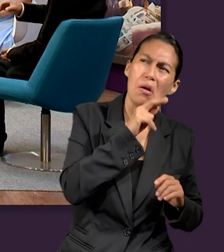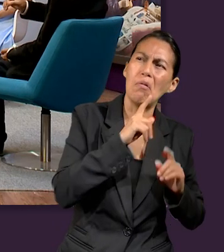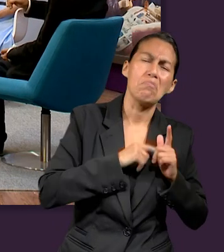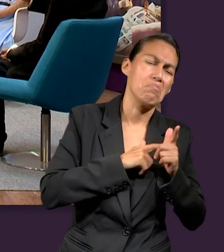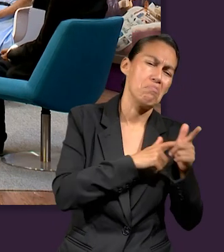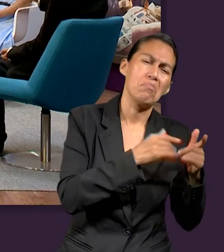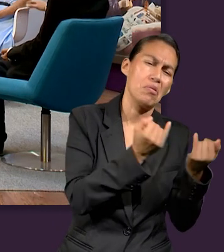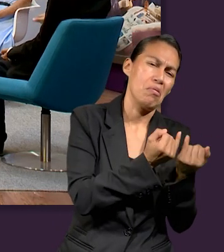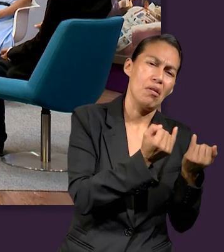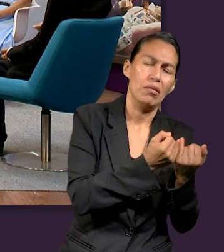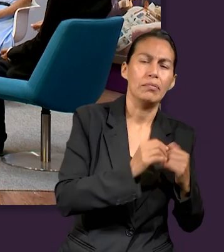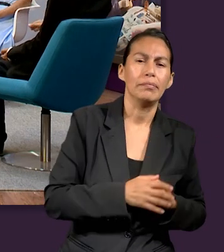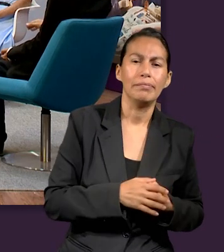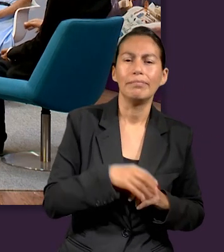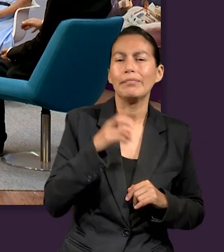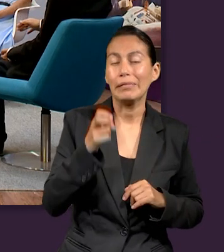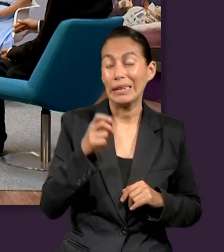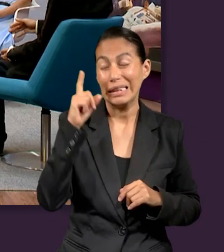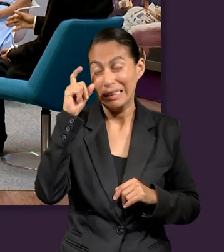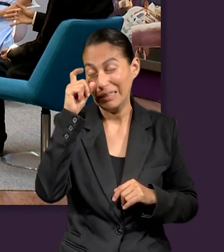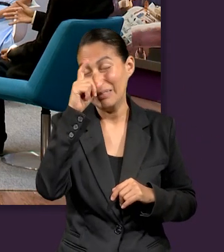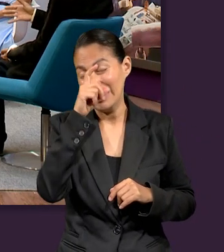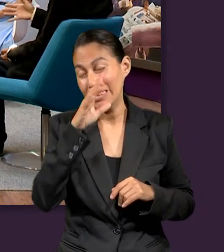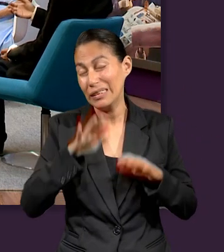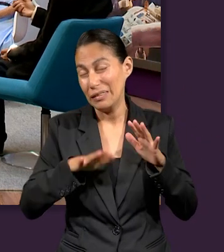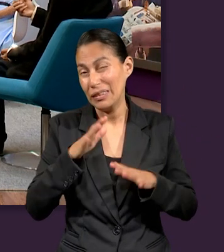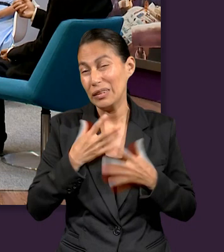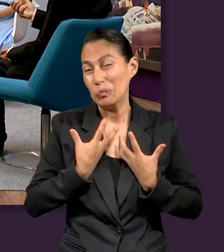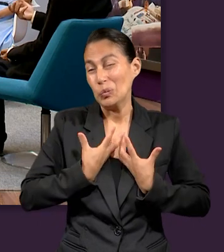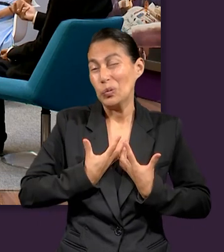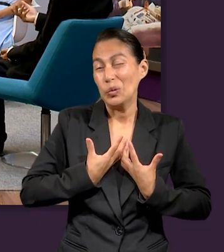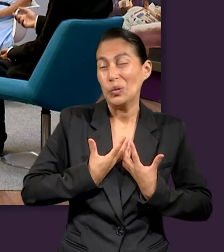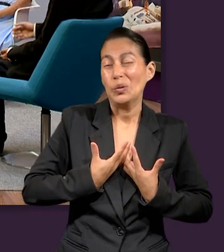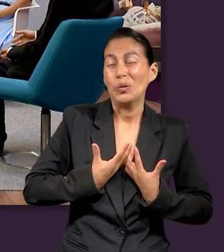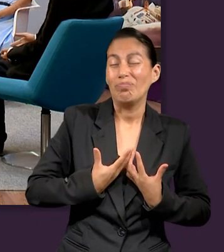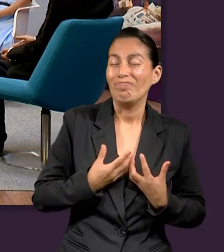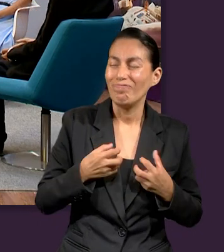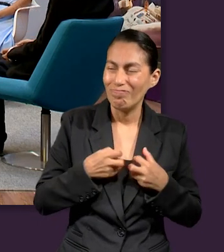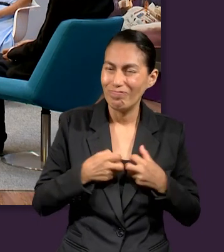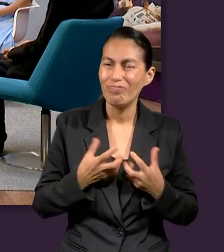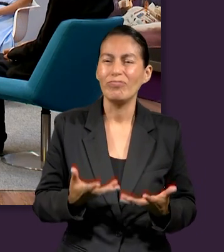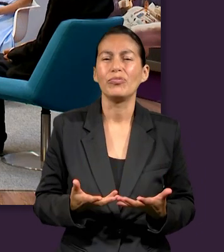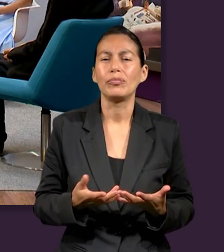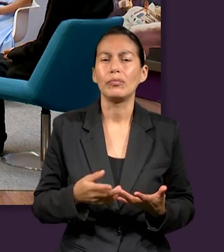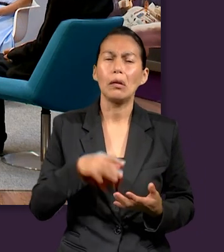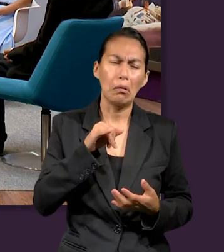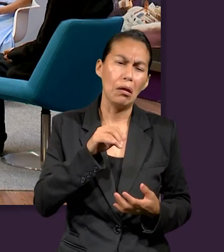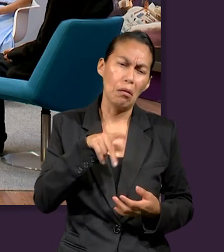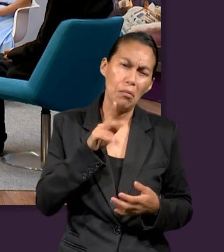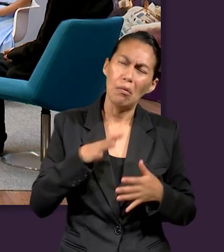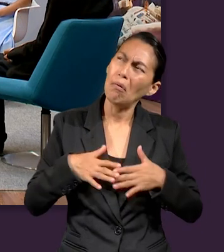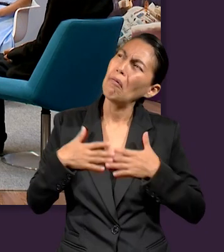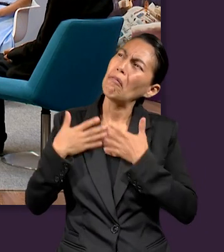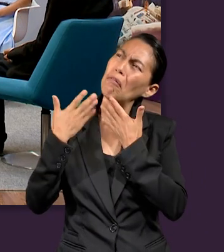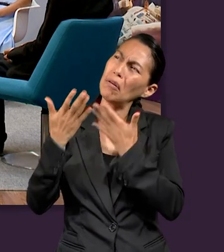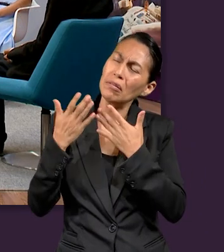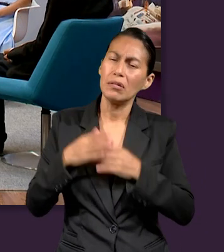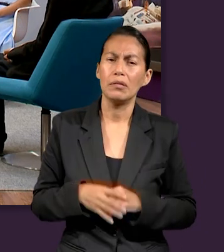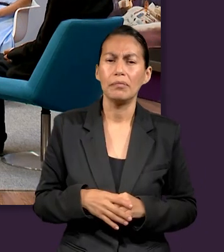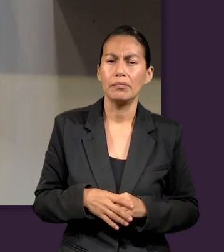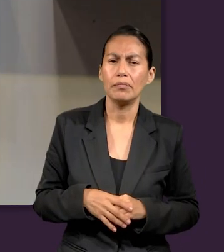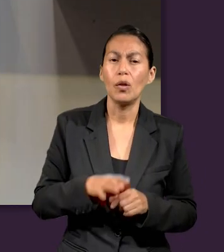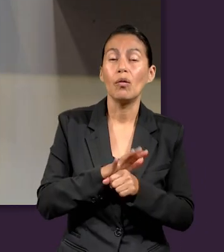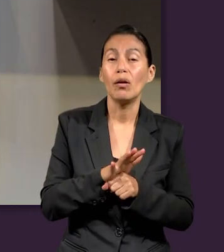años en esto, no puedo dejar esto. Entonces es muy, muy frustrante algunas veces. Sí, es frustrante, pero te da